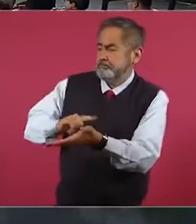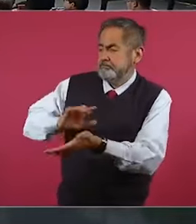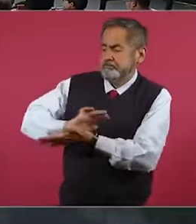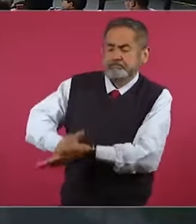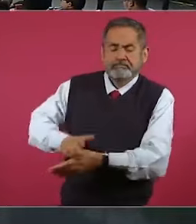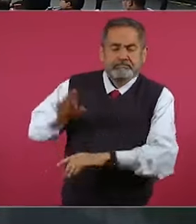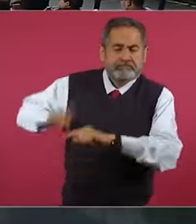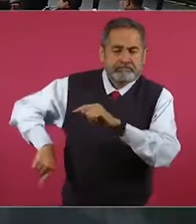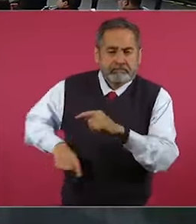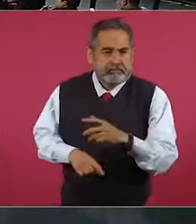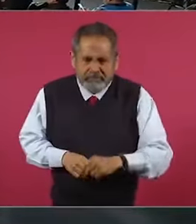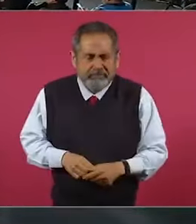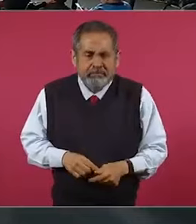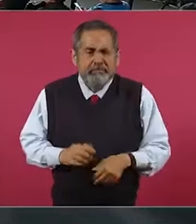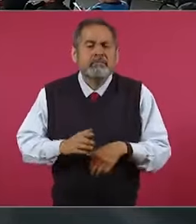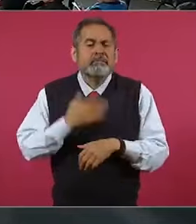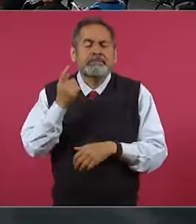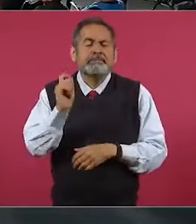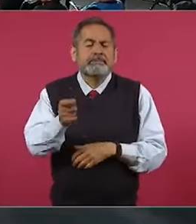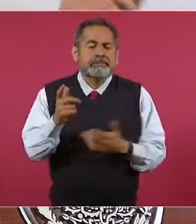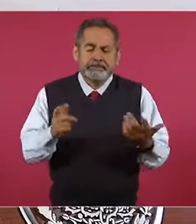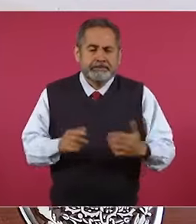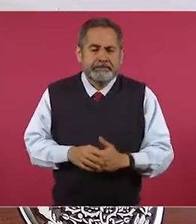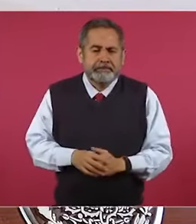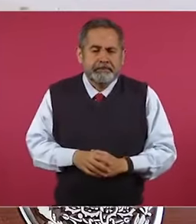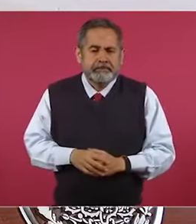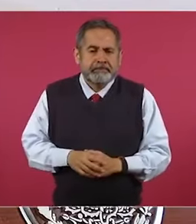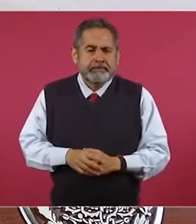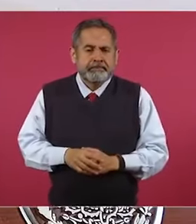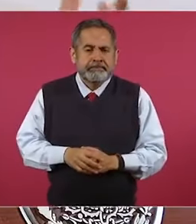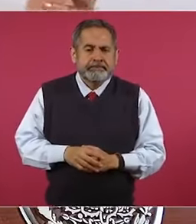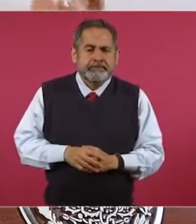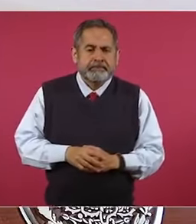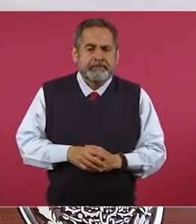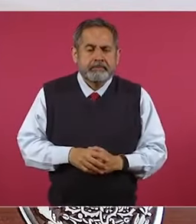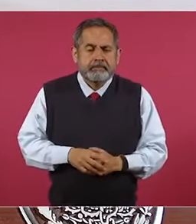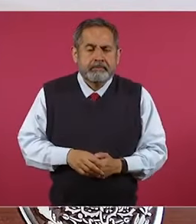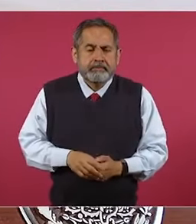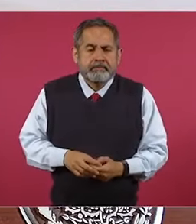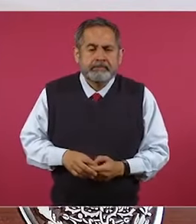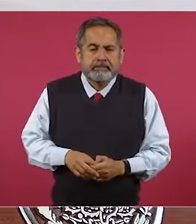porque no les